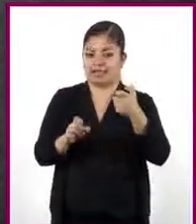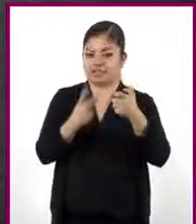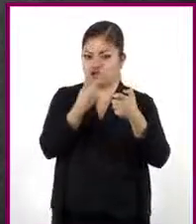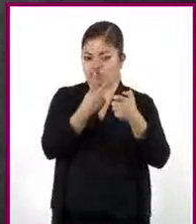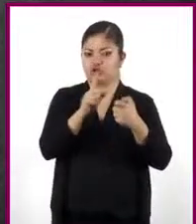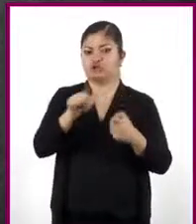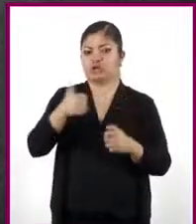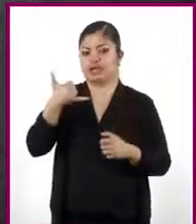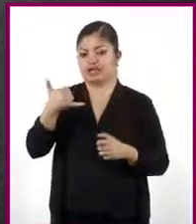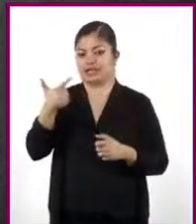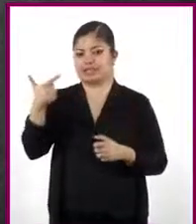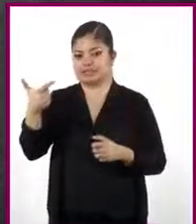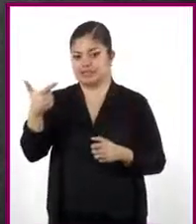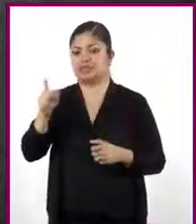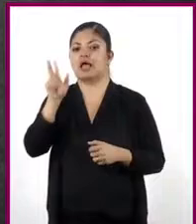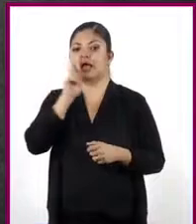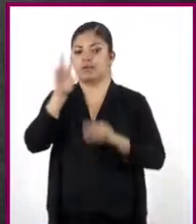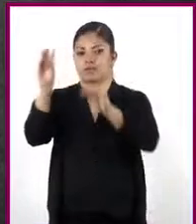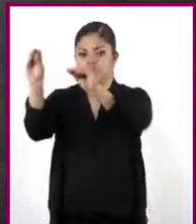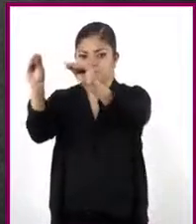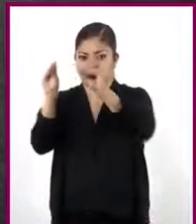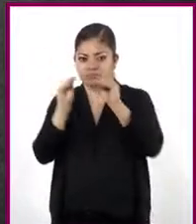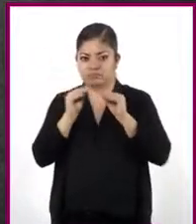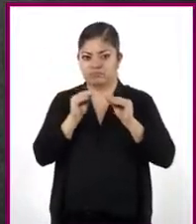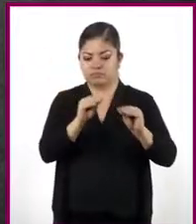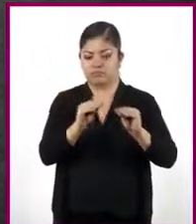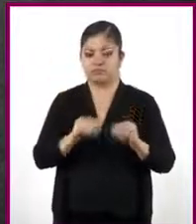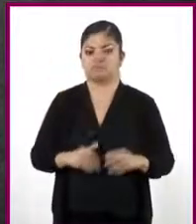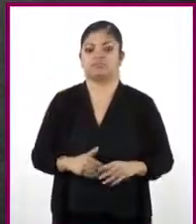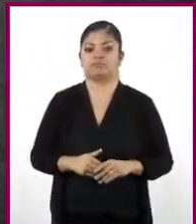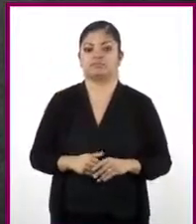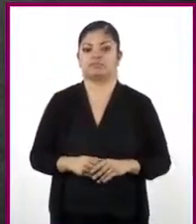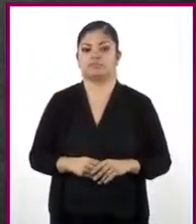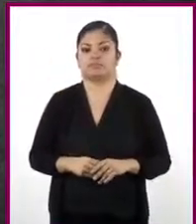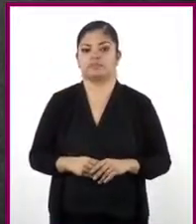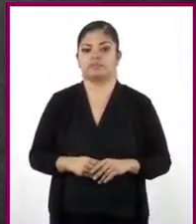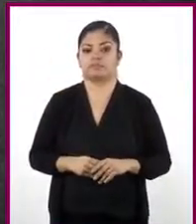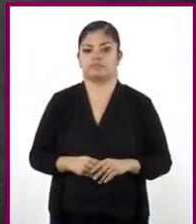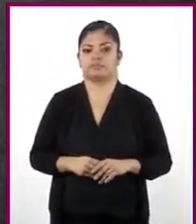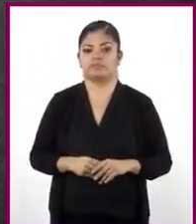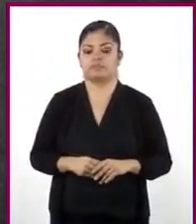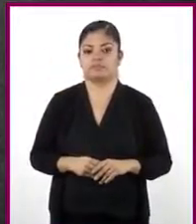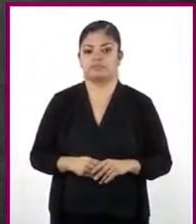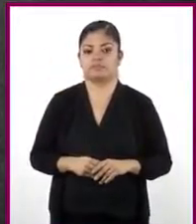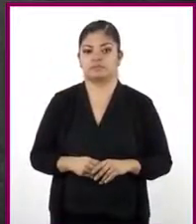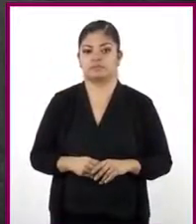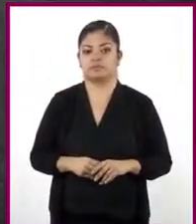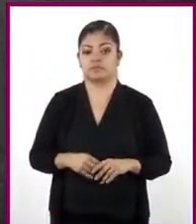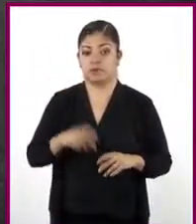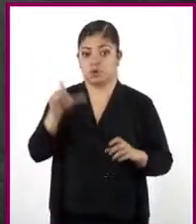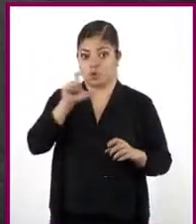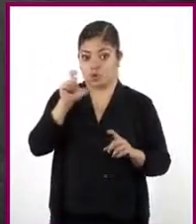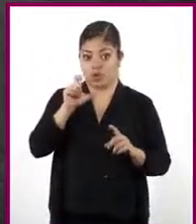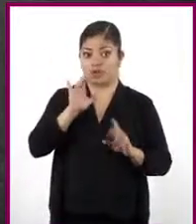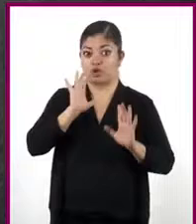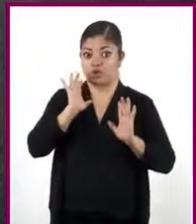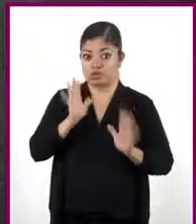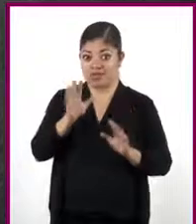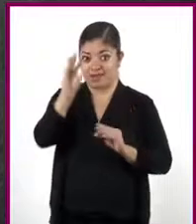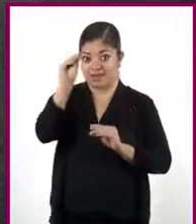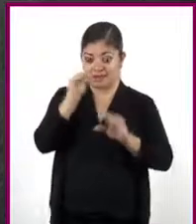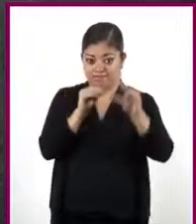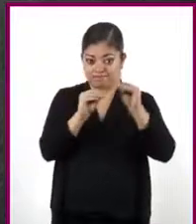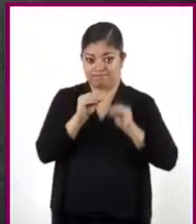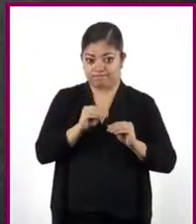Y sea 7 y lo sustituimos en las tres expresiones. Haciendo las operaciones correspondientes,